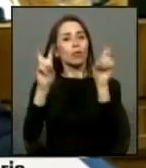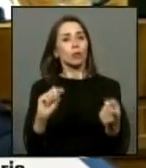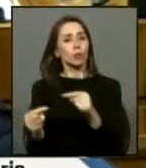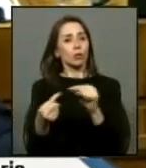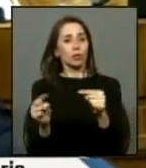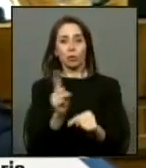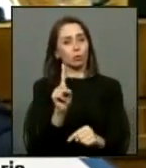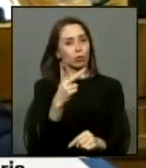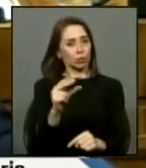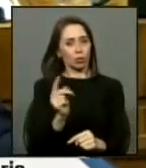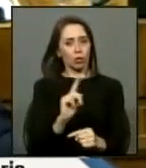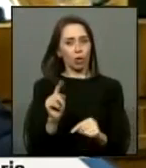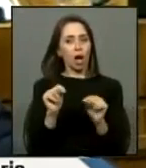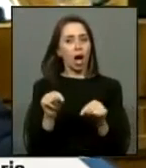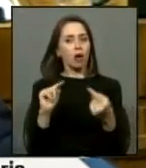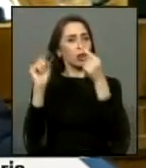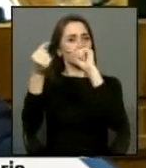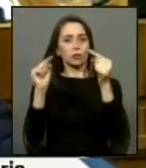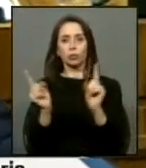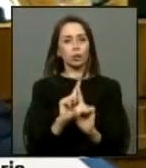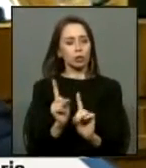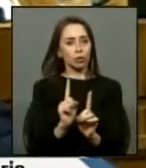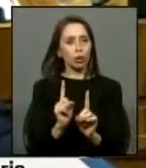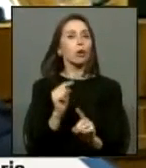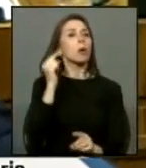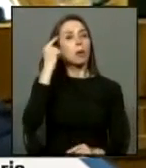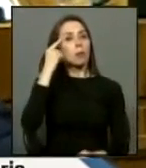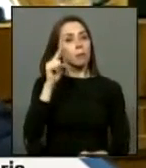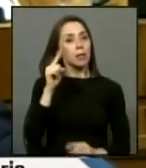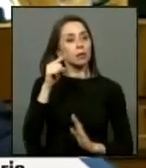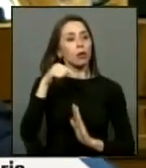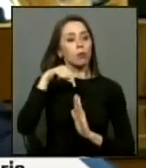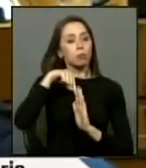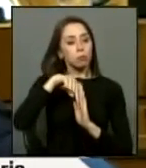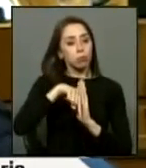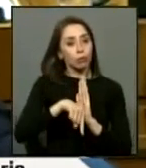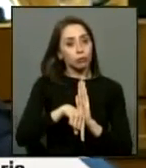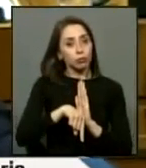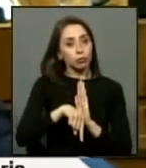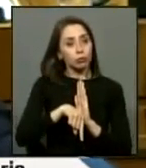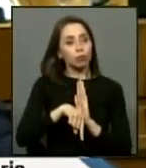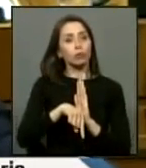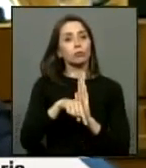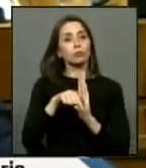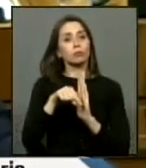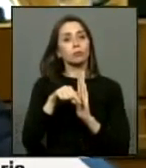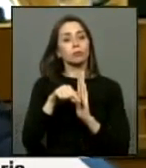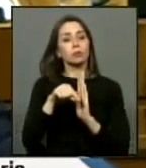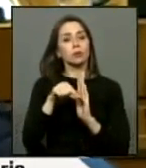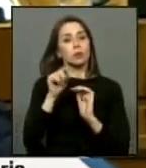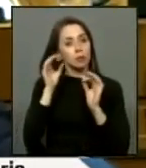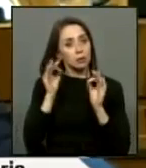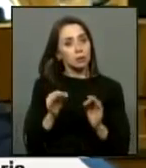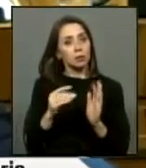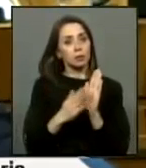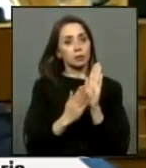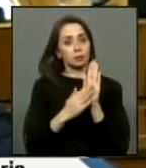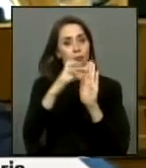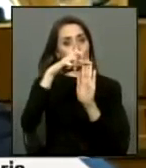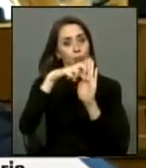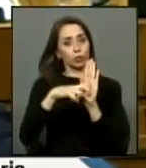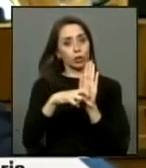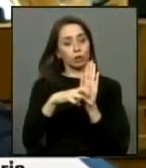no lo vamos a entrar a discutir pero creo que con la profundidad que hoy día amerita amerita este proyecto